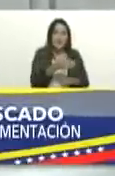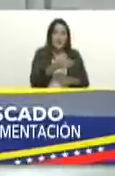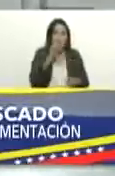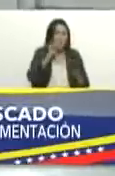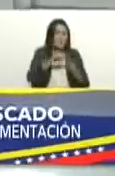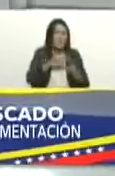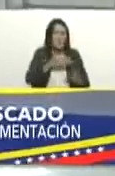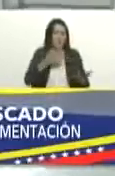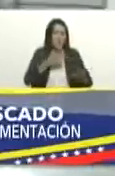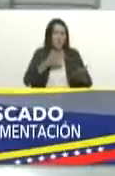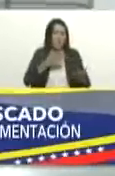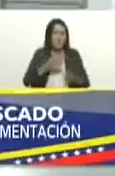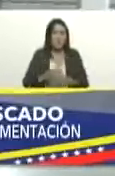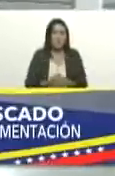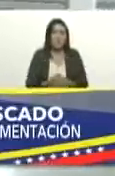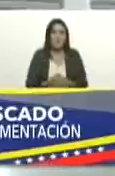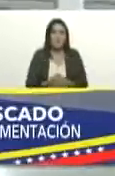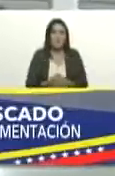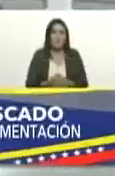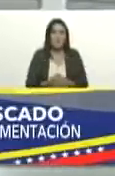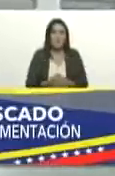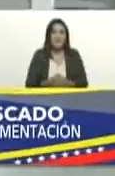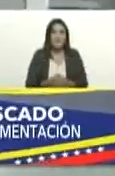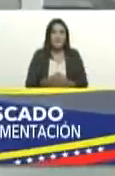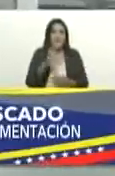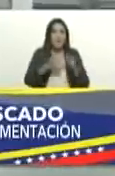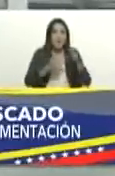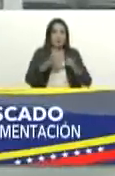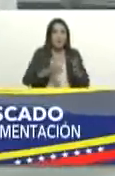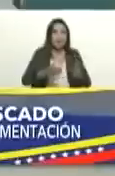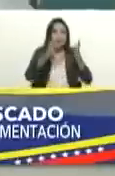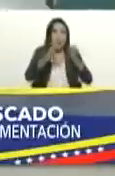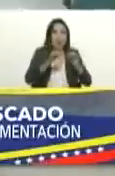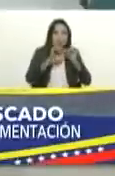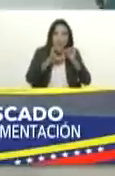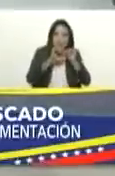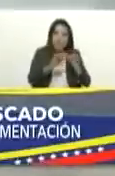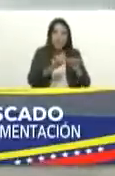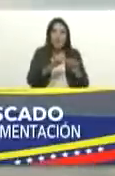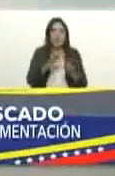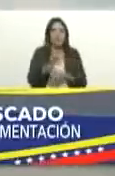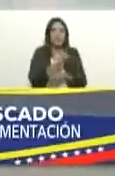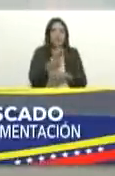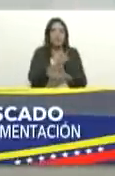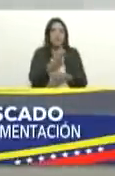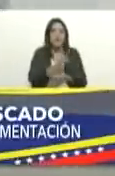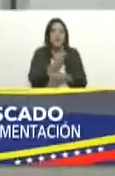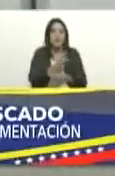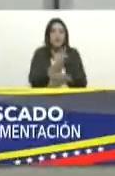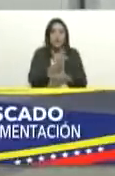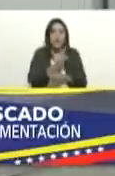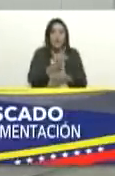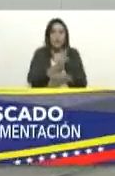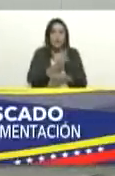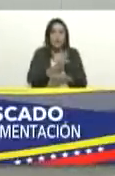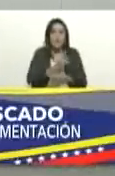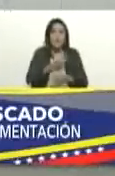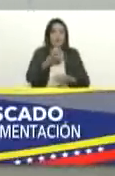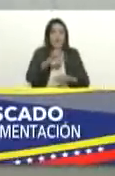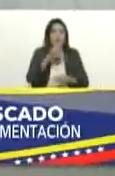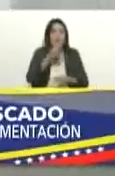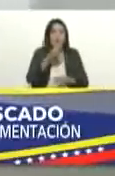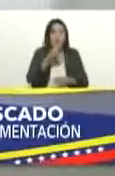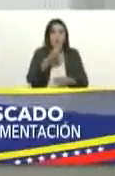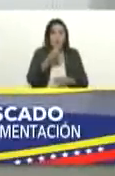de mantener las infraestructuras evitar el deterioro y por supuesto llevar el alimento que nuestro